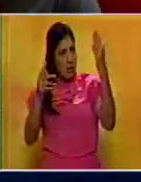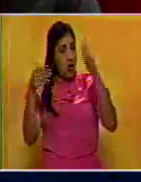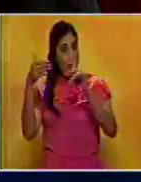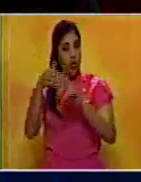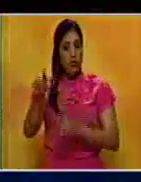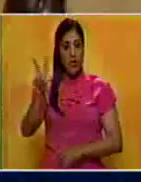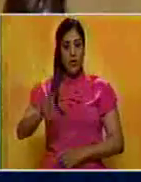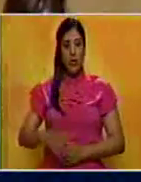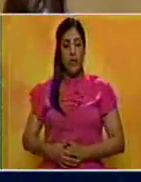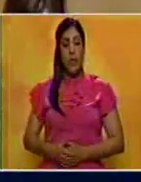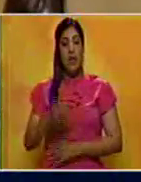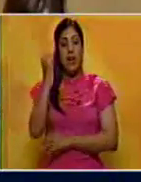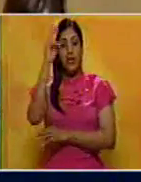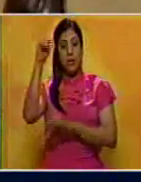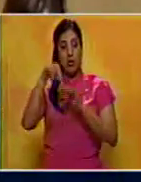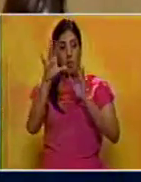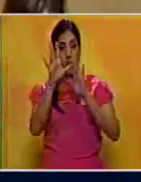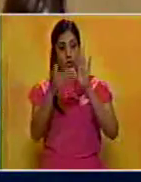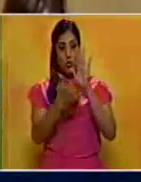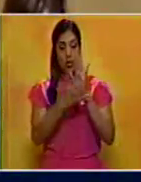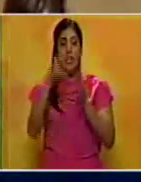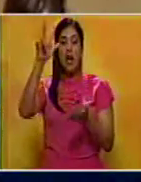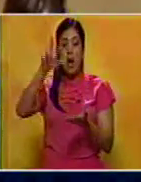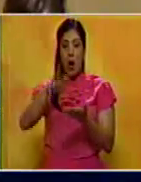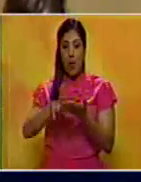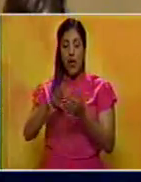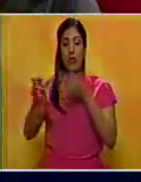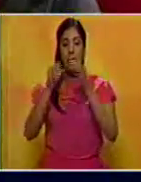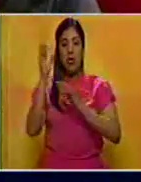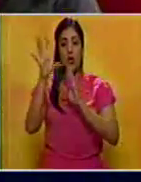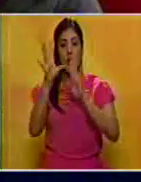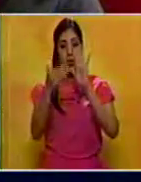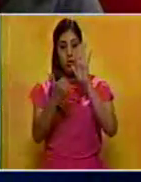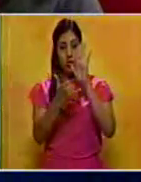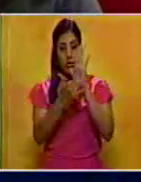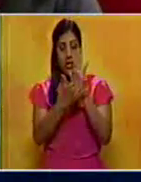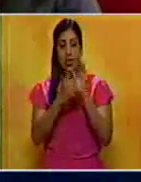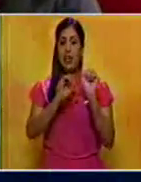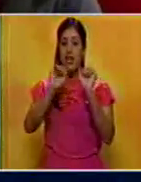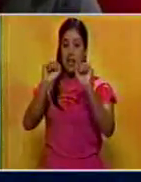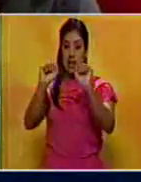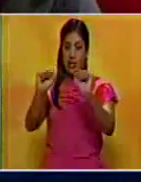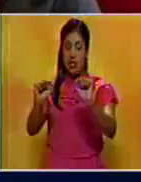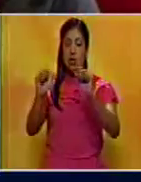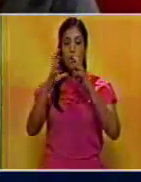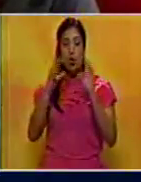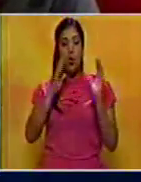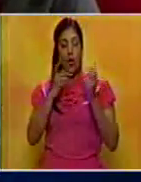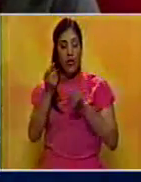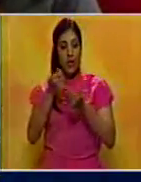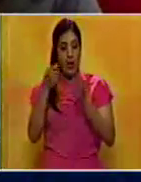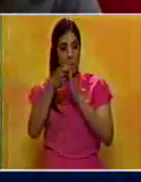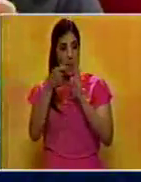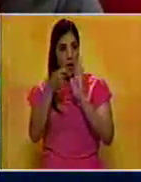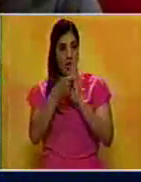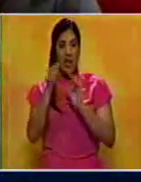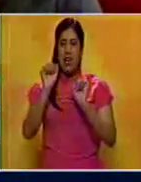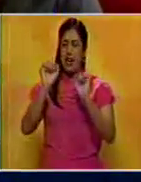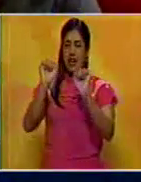contra Venezuela. La Asamblea Nacional Constituyente aprobó un decreto constituyente rechazando el bloqueo financiero,